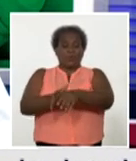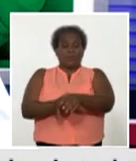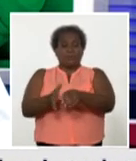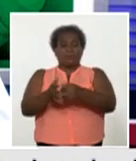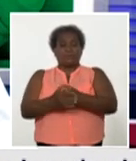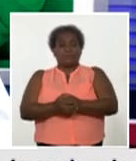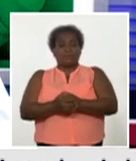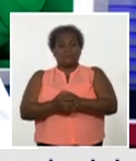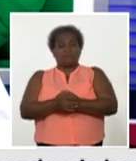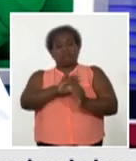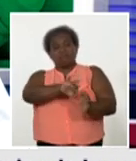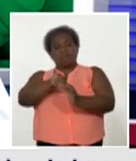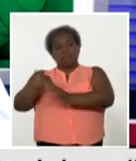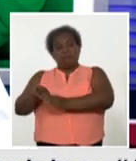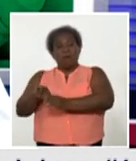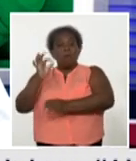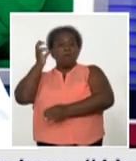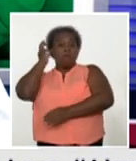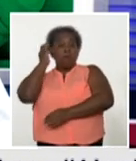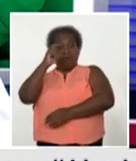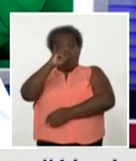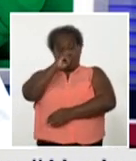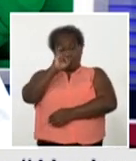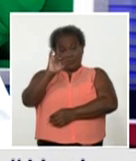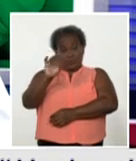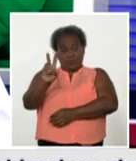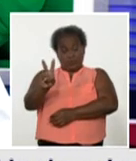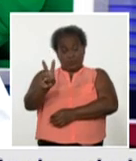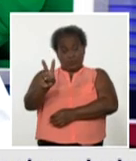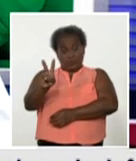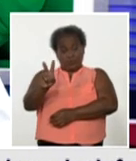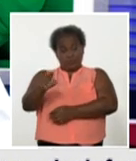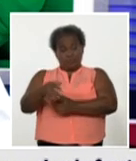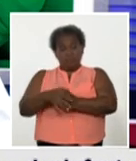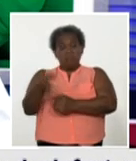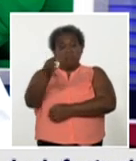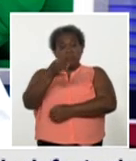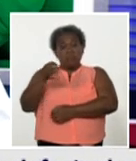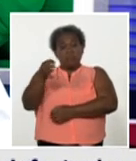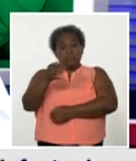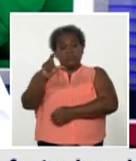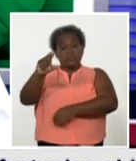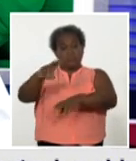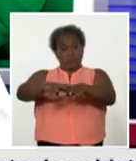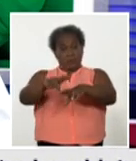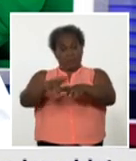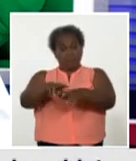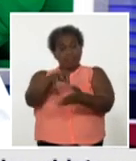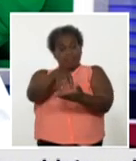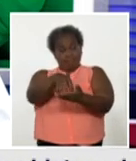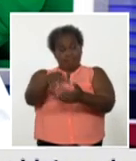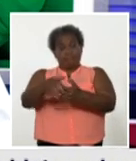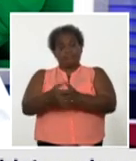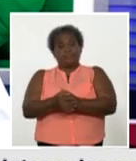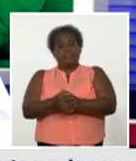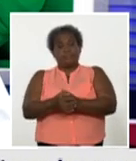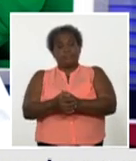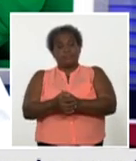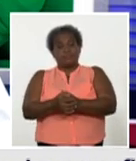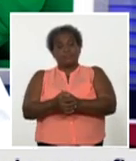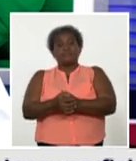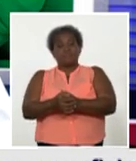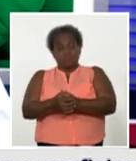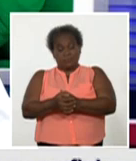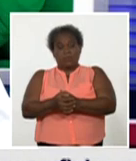Una paciente de 62 años de edad del municipio Centro Habana, que tenía también